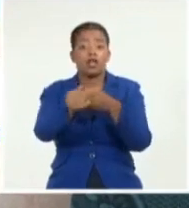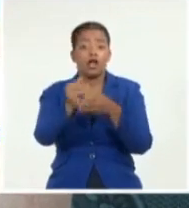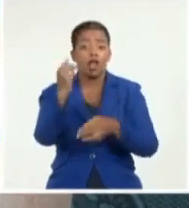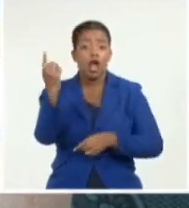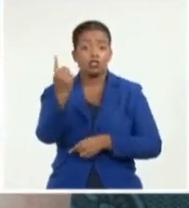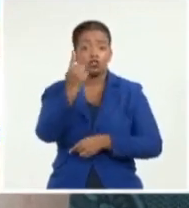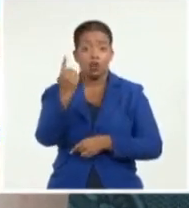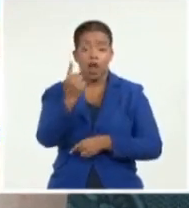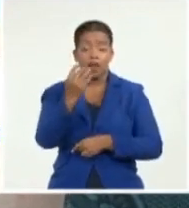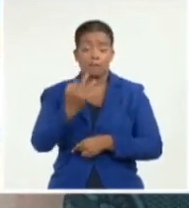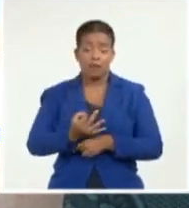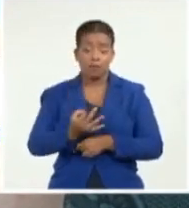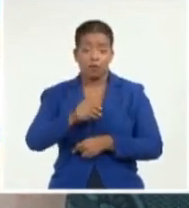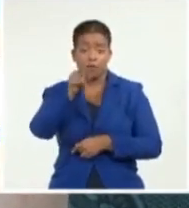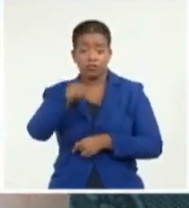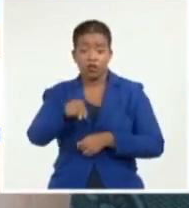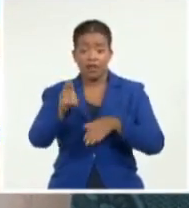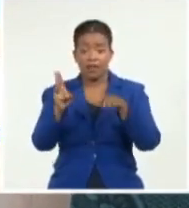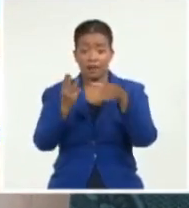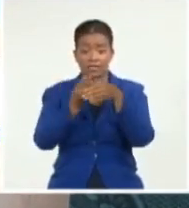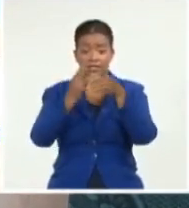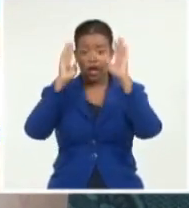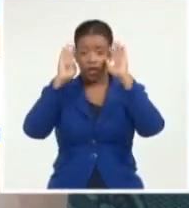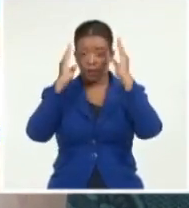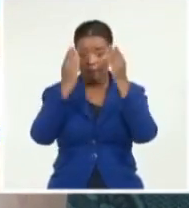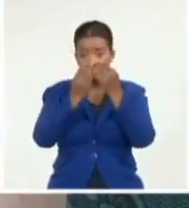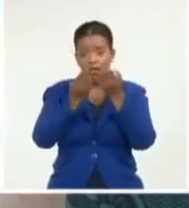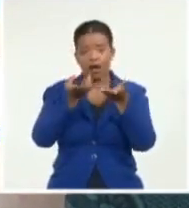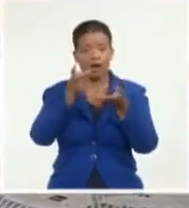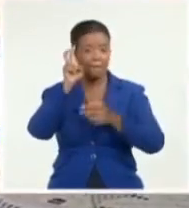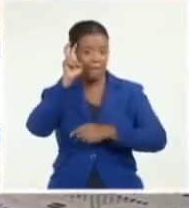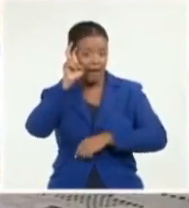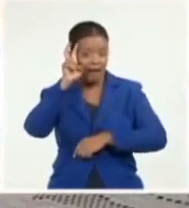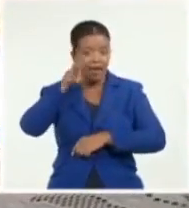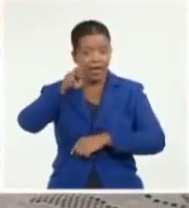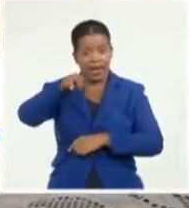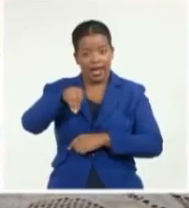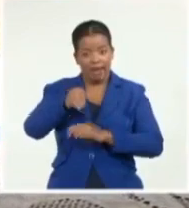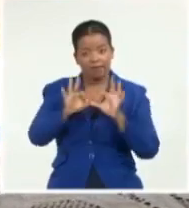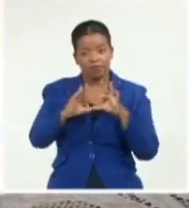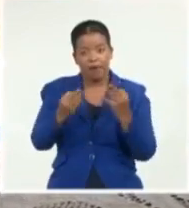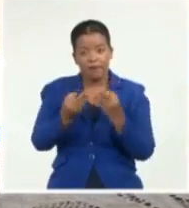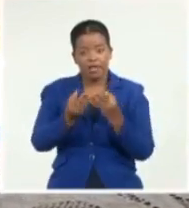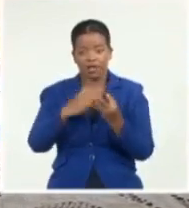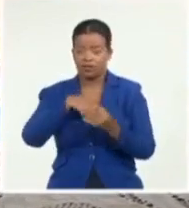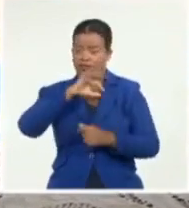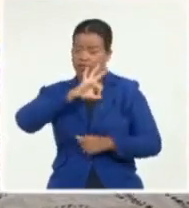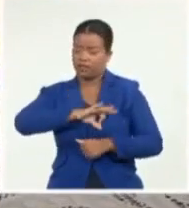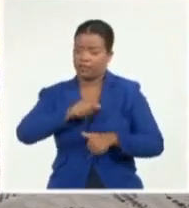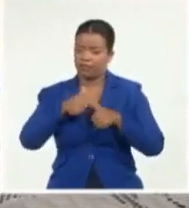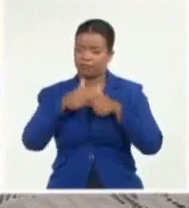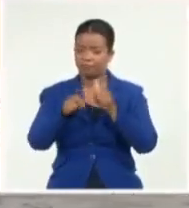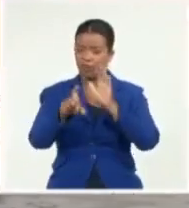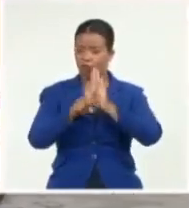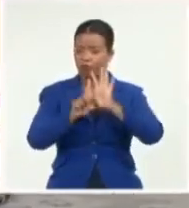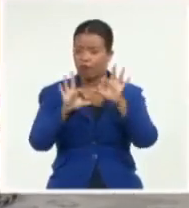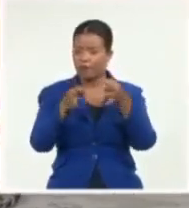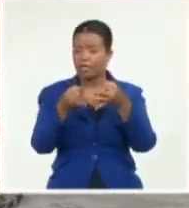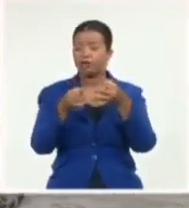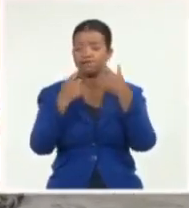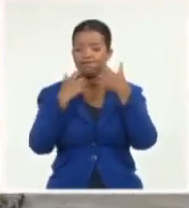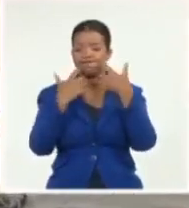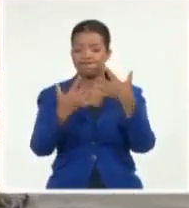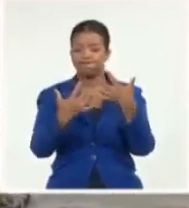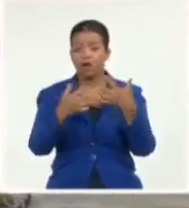personas en situación de discapacidad intelectual y sus familias, nos sentimos muy bien representados. Ahora la